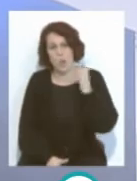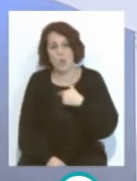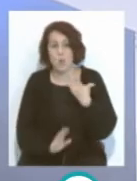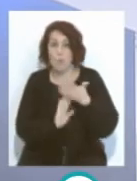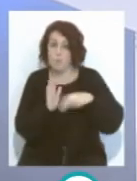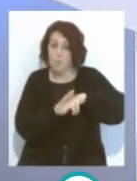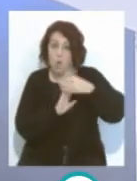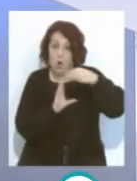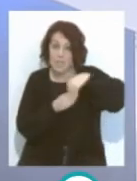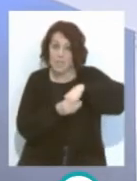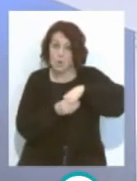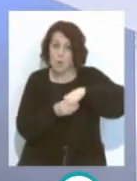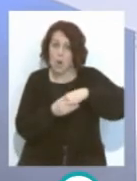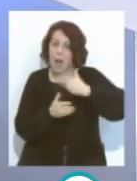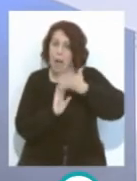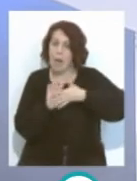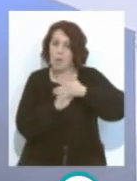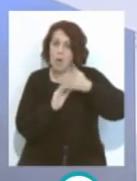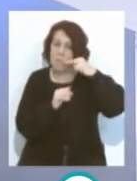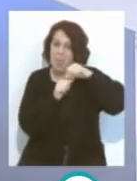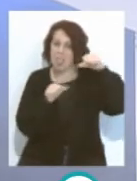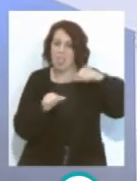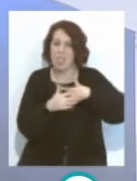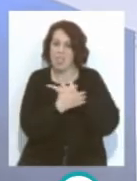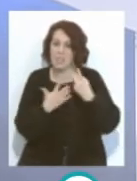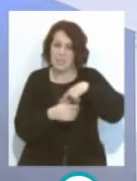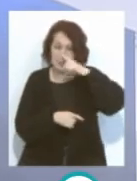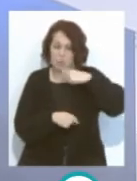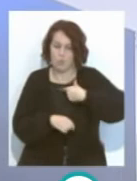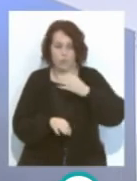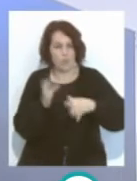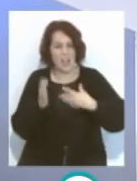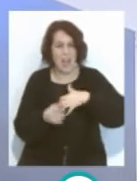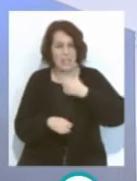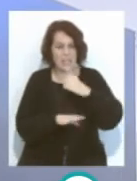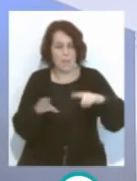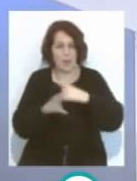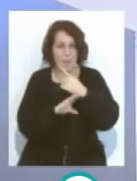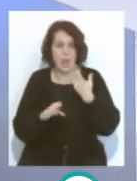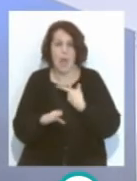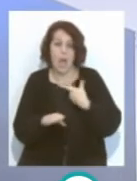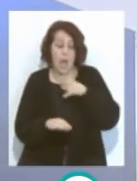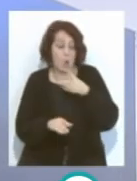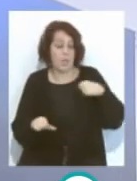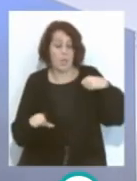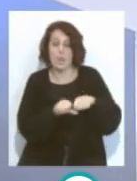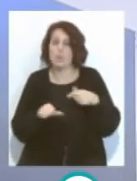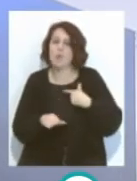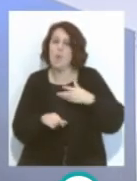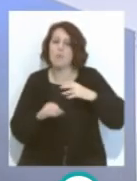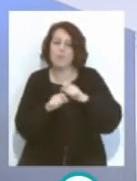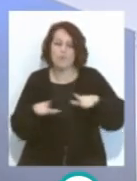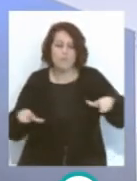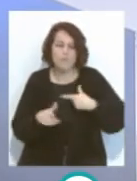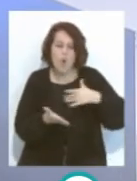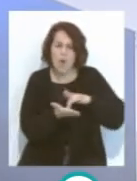por experiencia de los 17 años tuve la suerte de estar en primera división en Argentina hasta el día de hoy he estado en muchos campos de